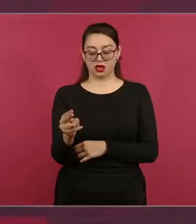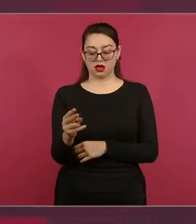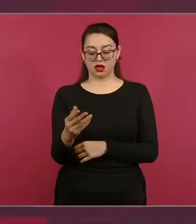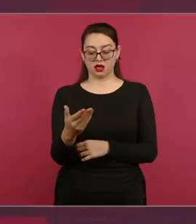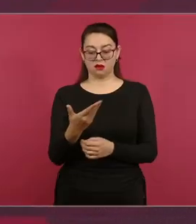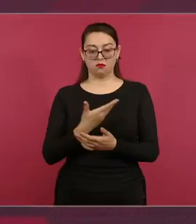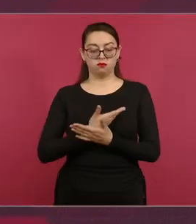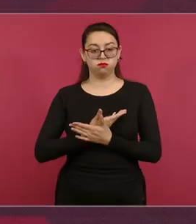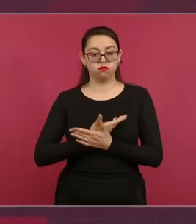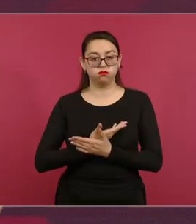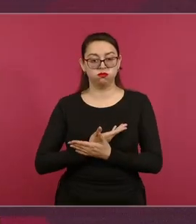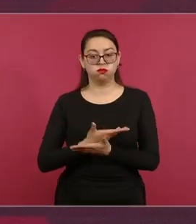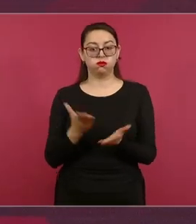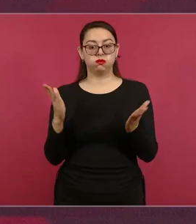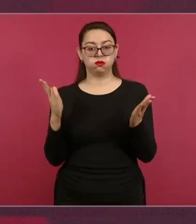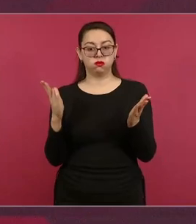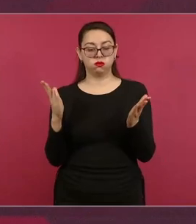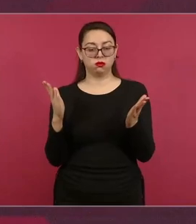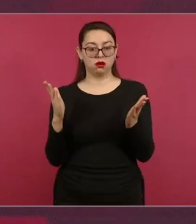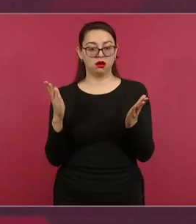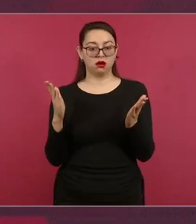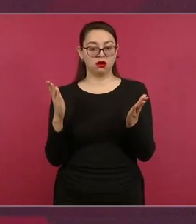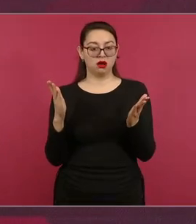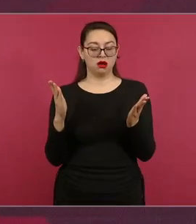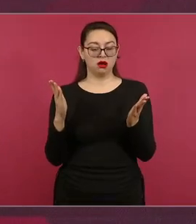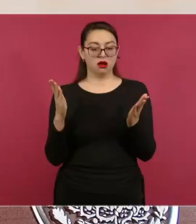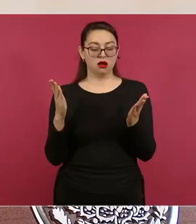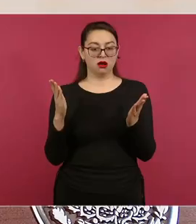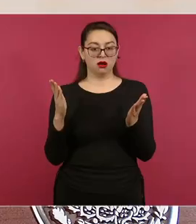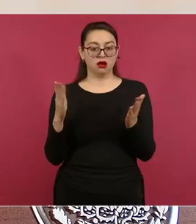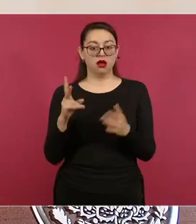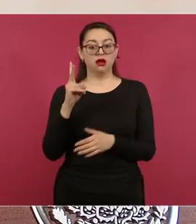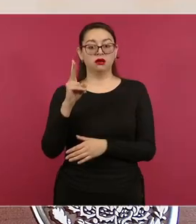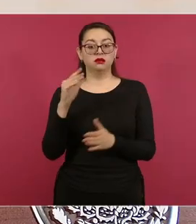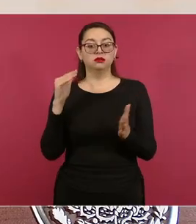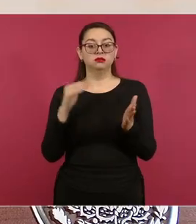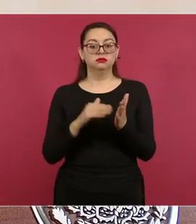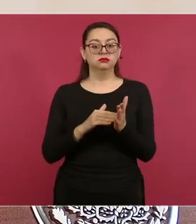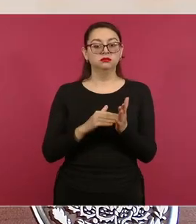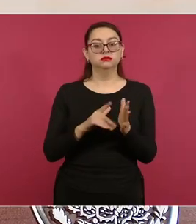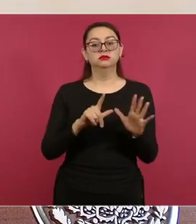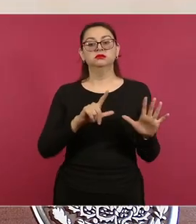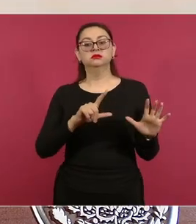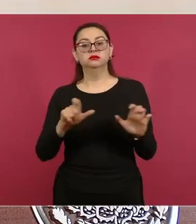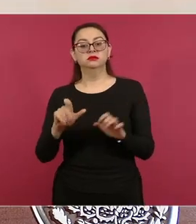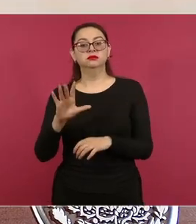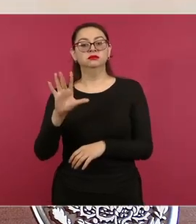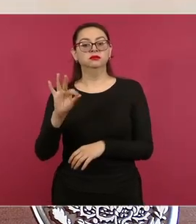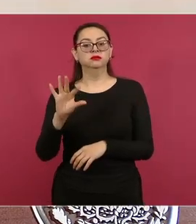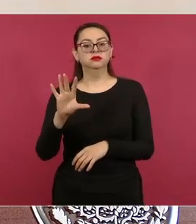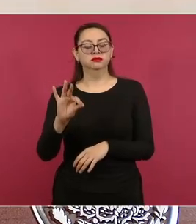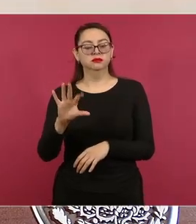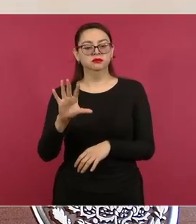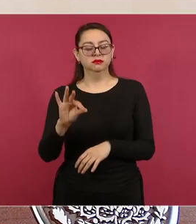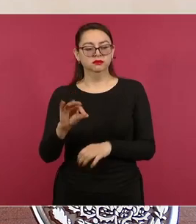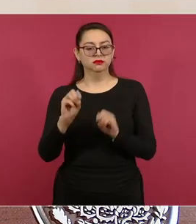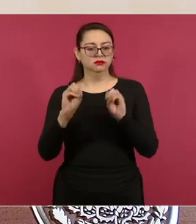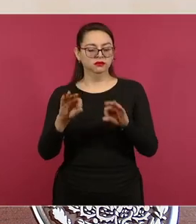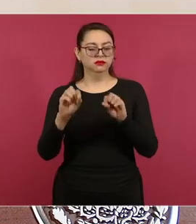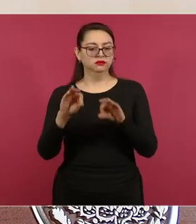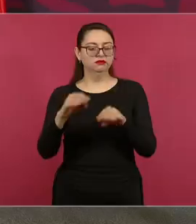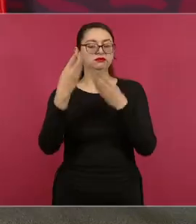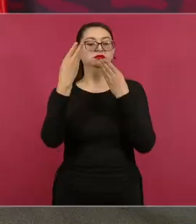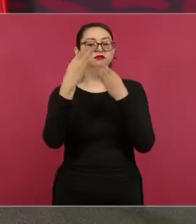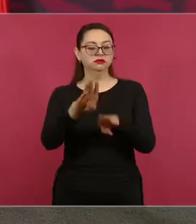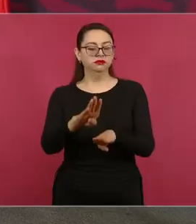entregar 2 mil 740 sucursales del Banco del